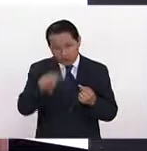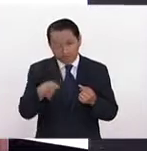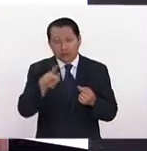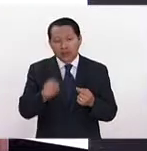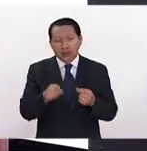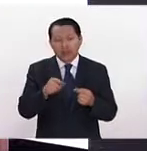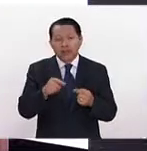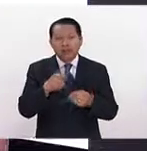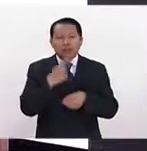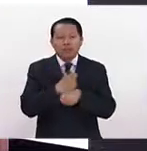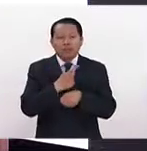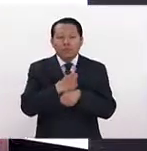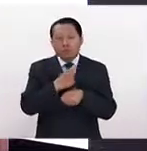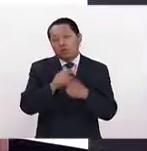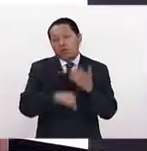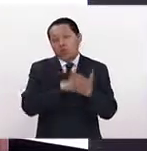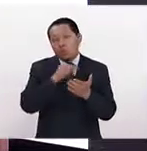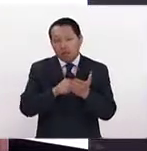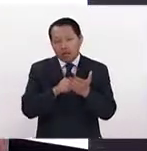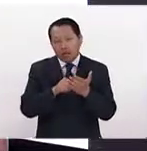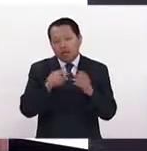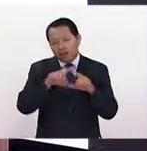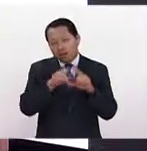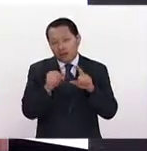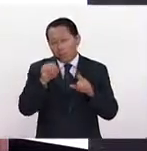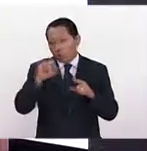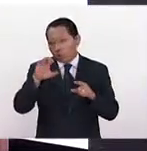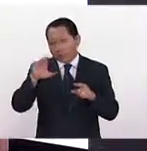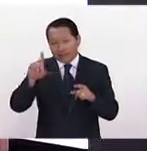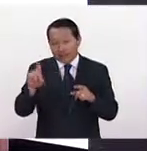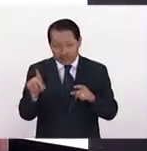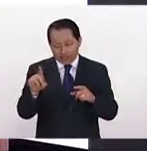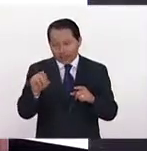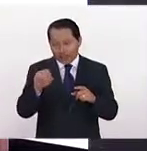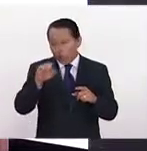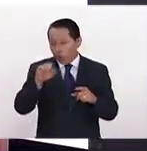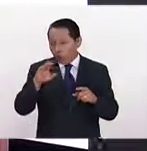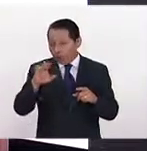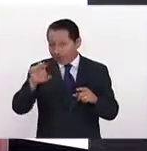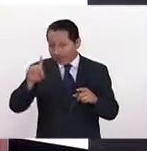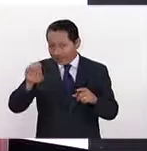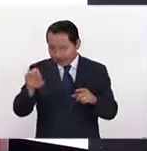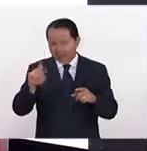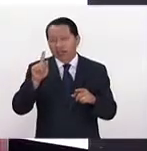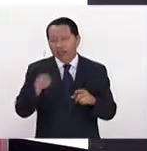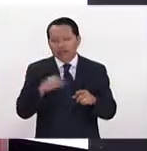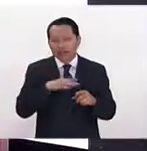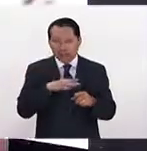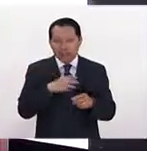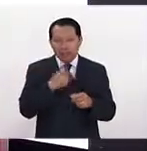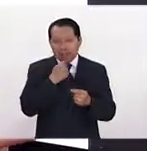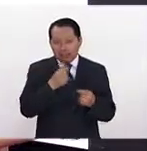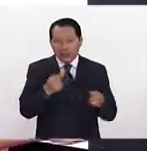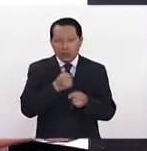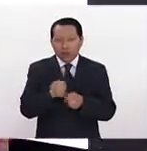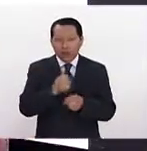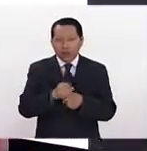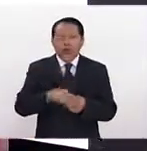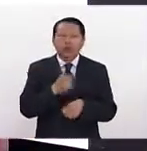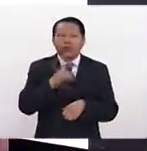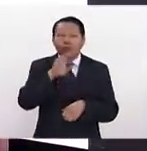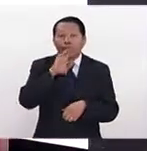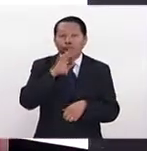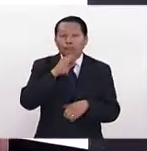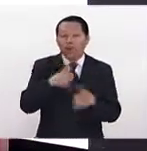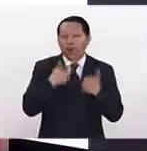nivel, en primer lugar a nivel mundial, de acuerdo a la OCDE, en maltrato a la infancia, porque una mamá adolescente,